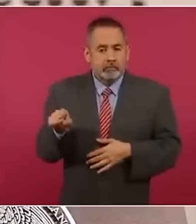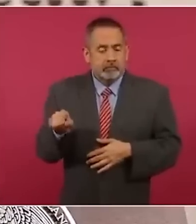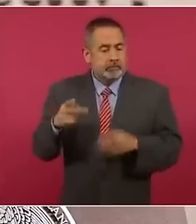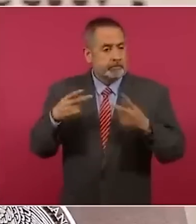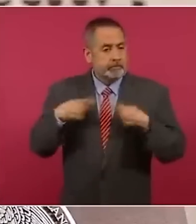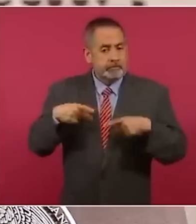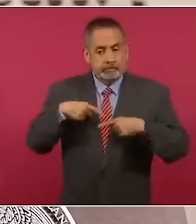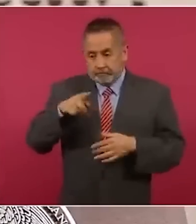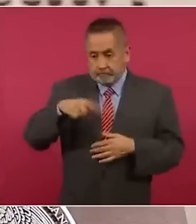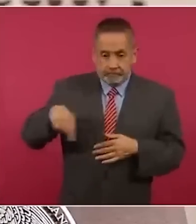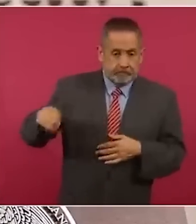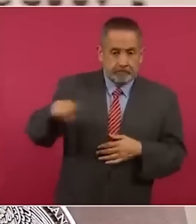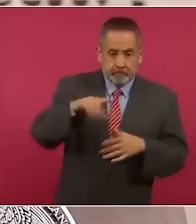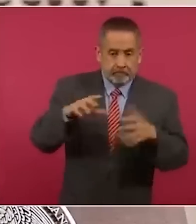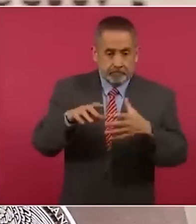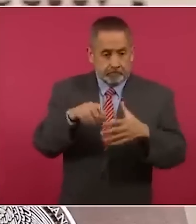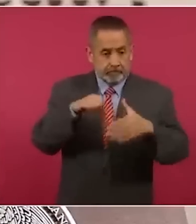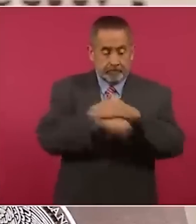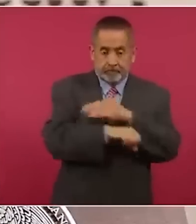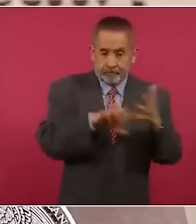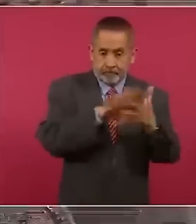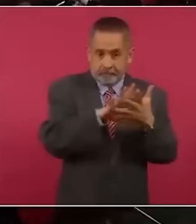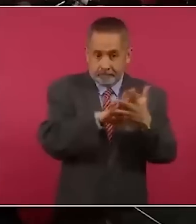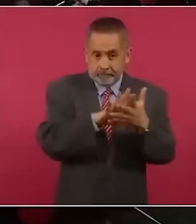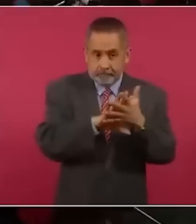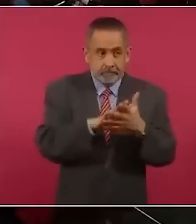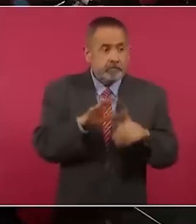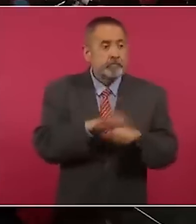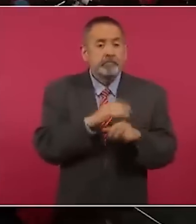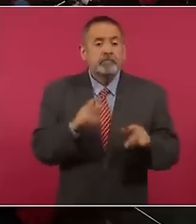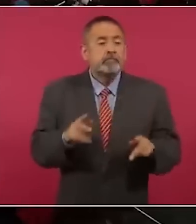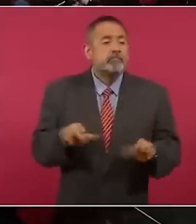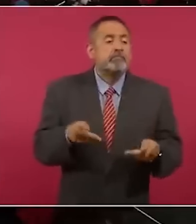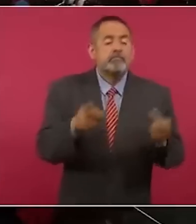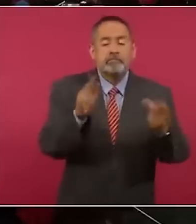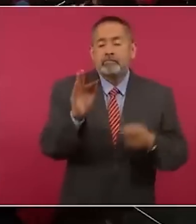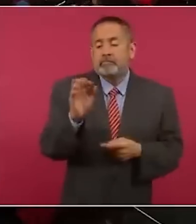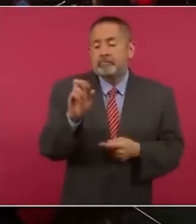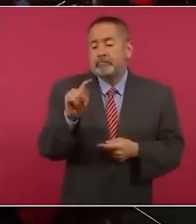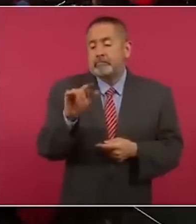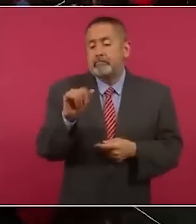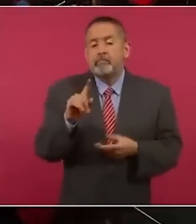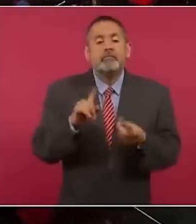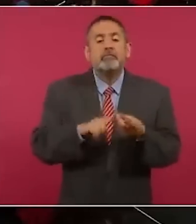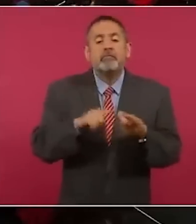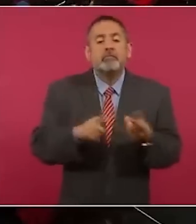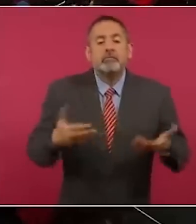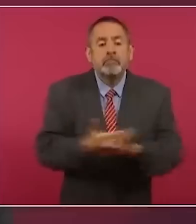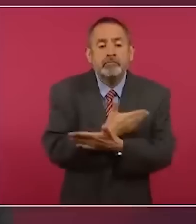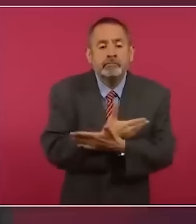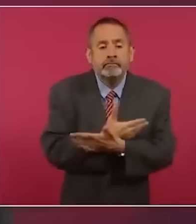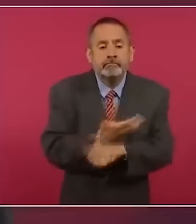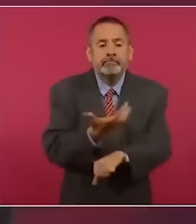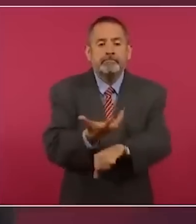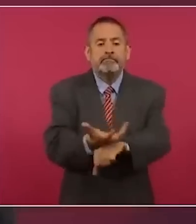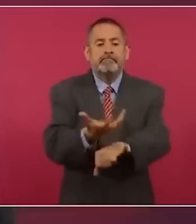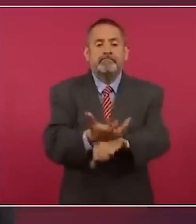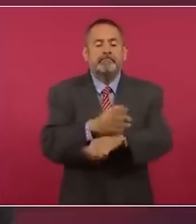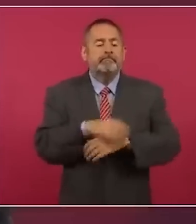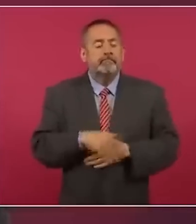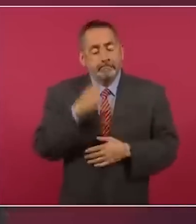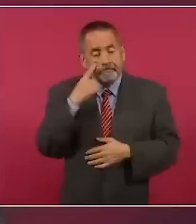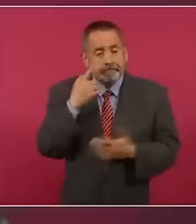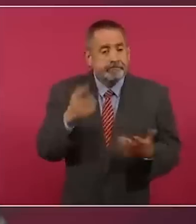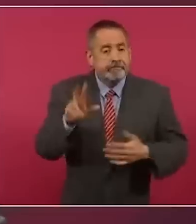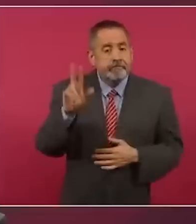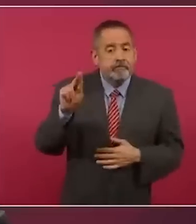personas que están en prisión por tráfico de fentanilo son de ciudadanía norteamericana. Repito la cifra,